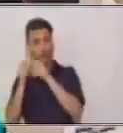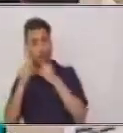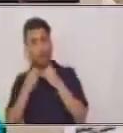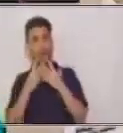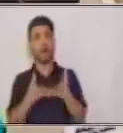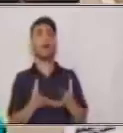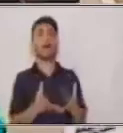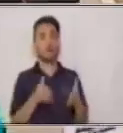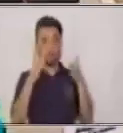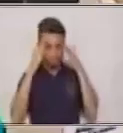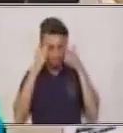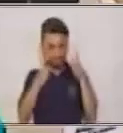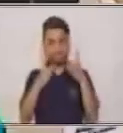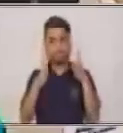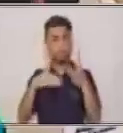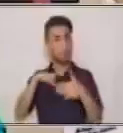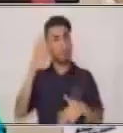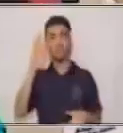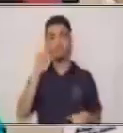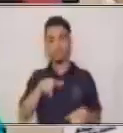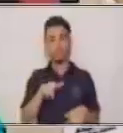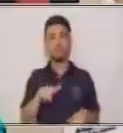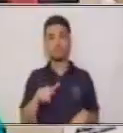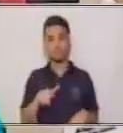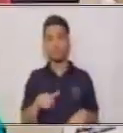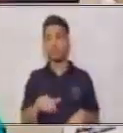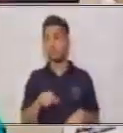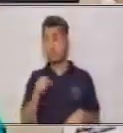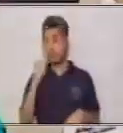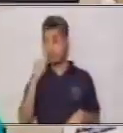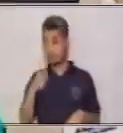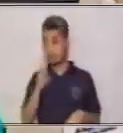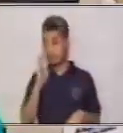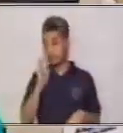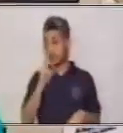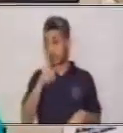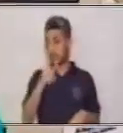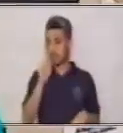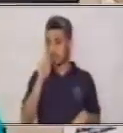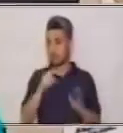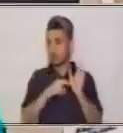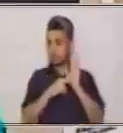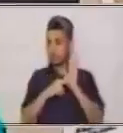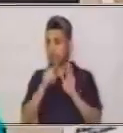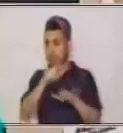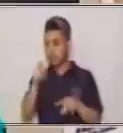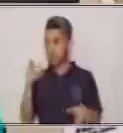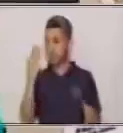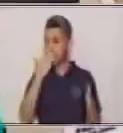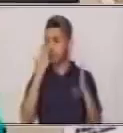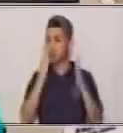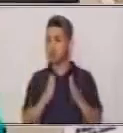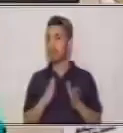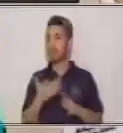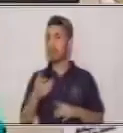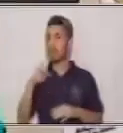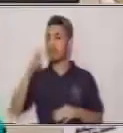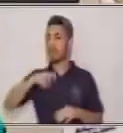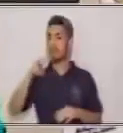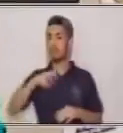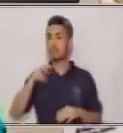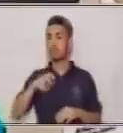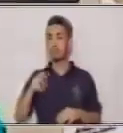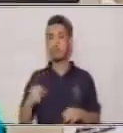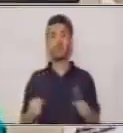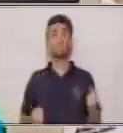es más eficaz. Por eso la concentración es recomendada para los estudiantes que necesitan